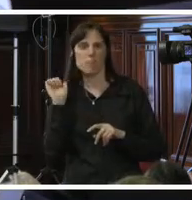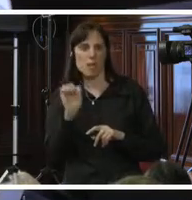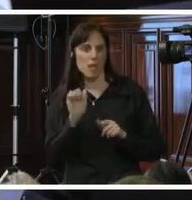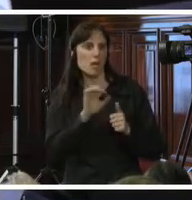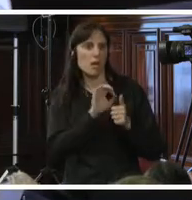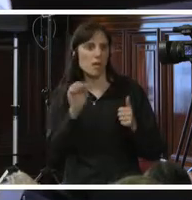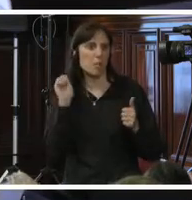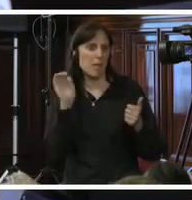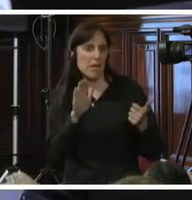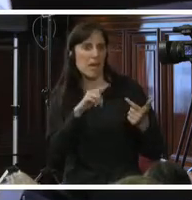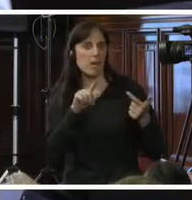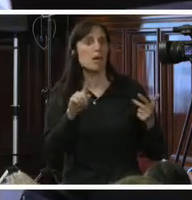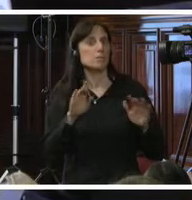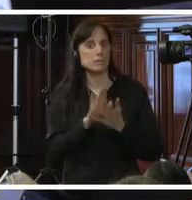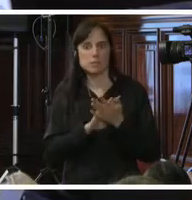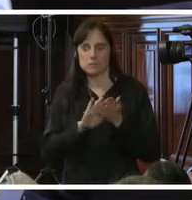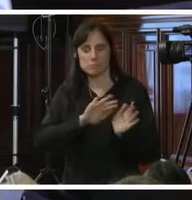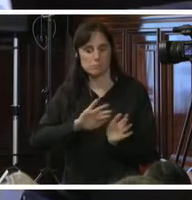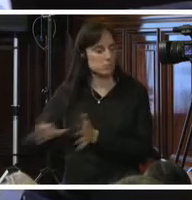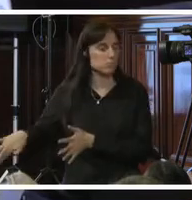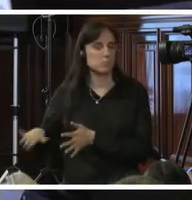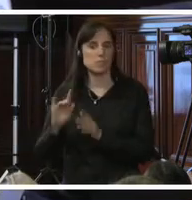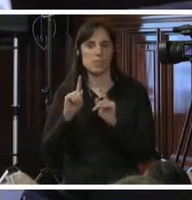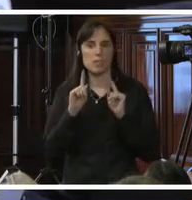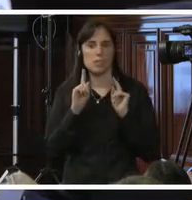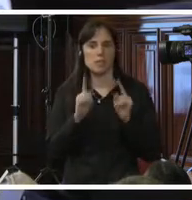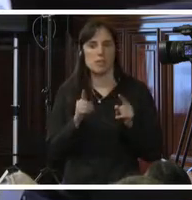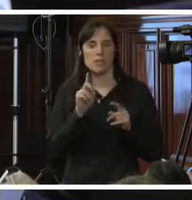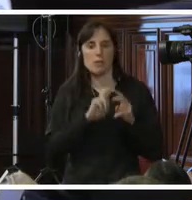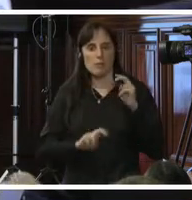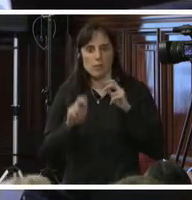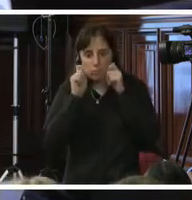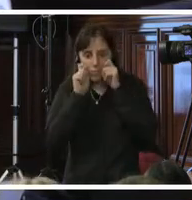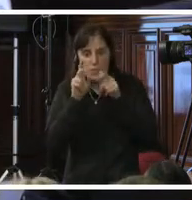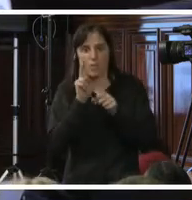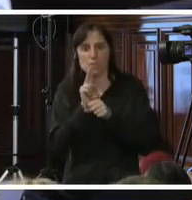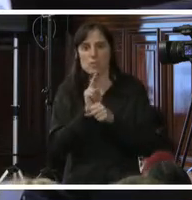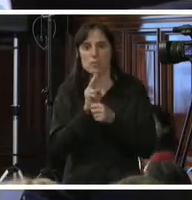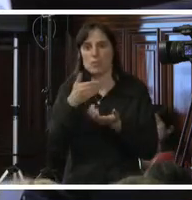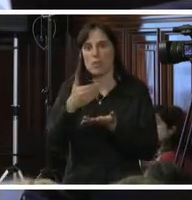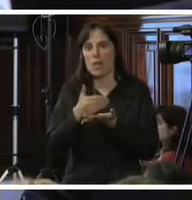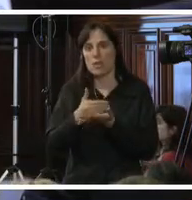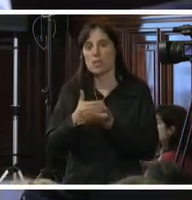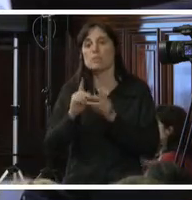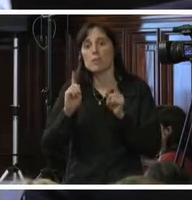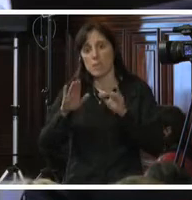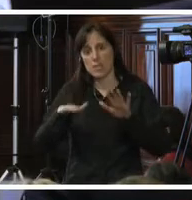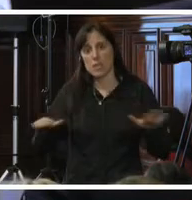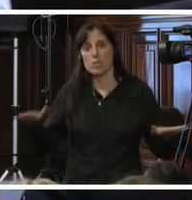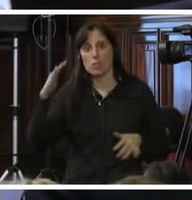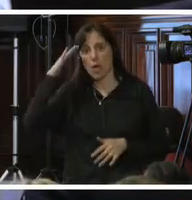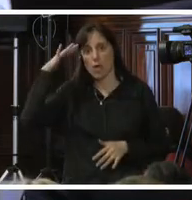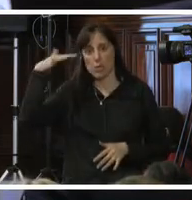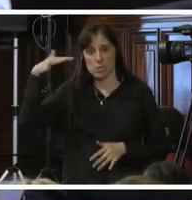Debe prestarse una atención especial a los procedimientos específicos para identificación, protección y asistencia a los niños, niñas y adolescentes